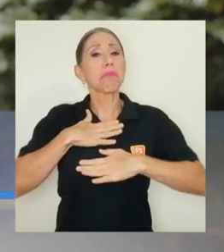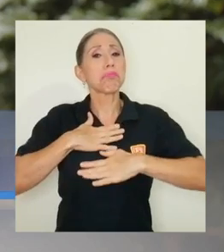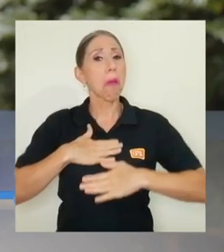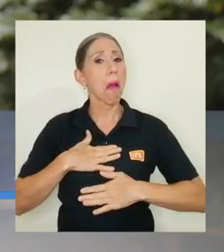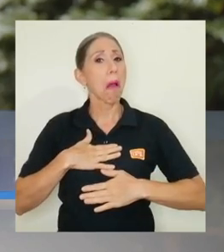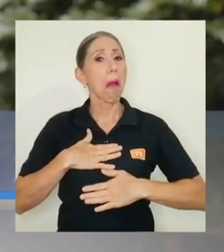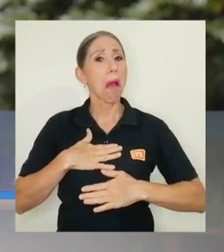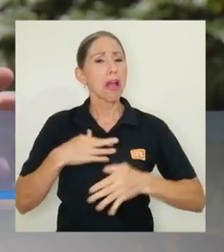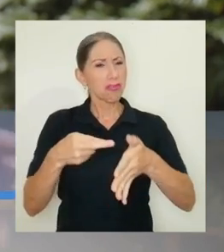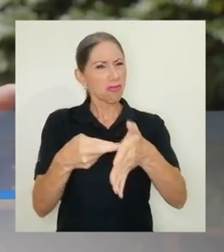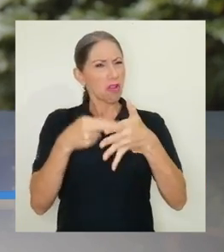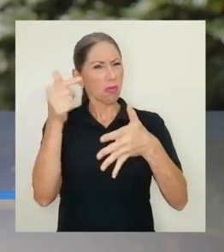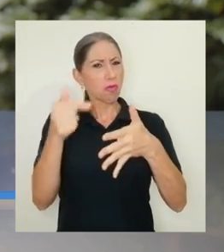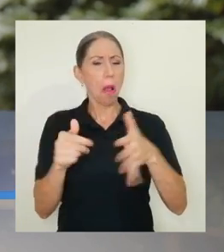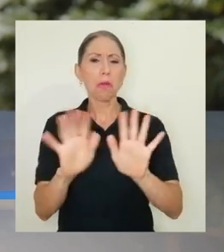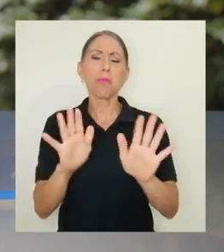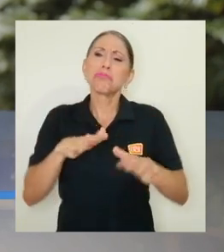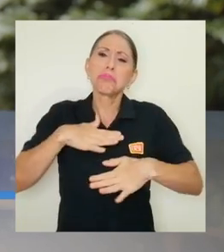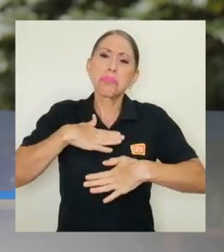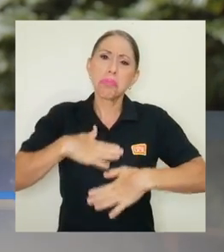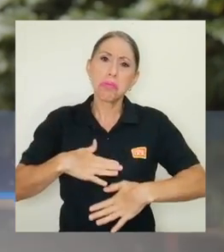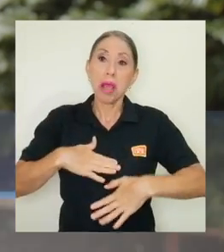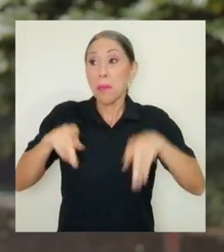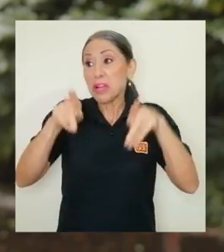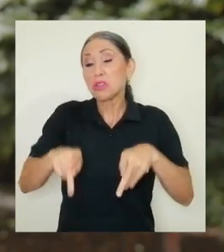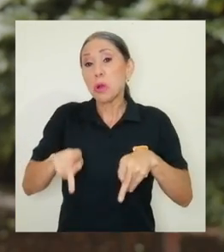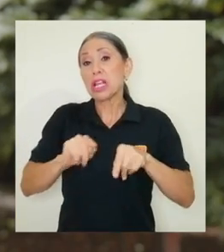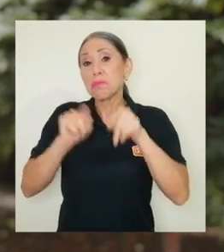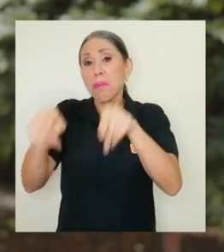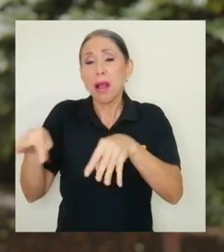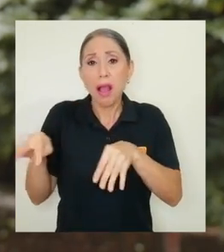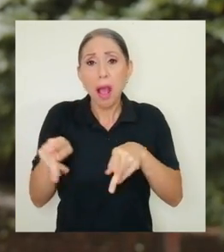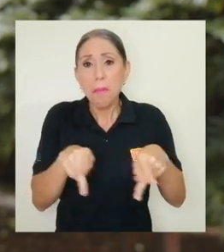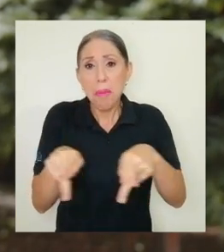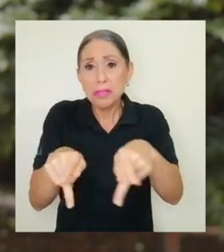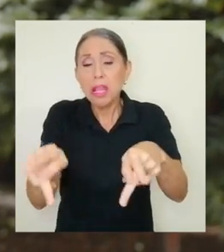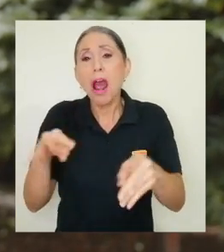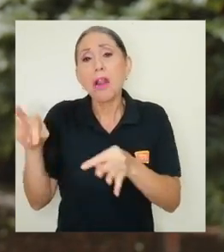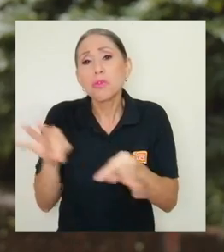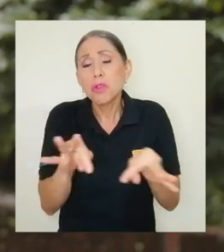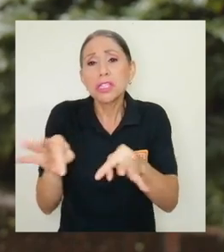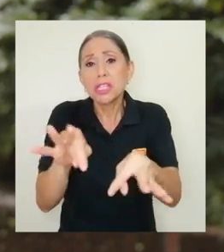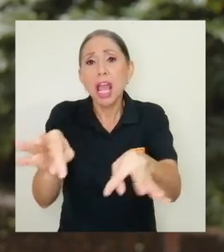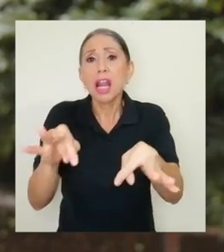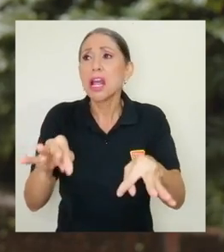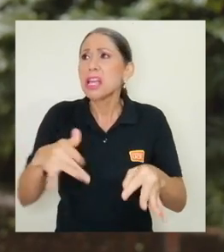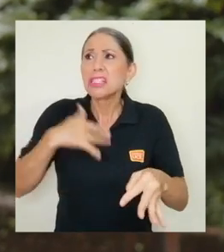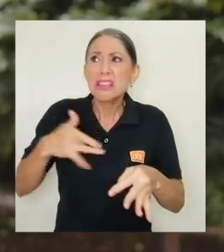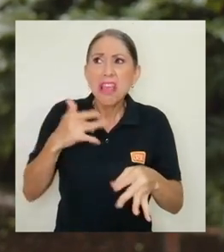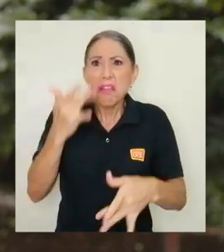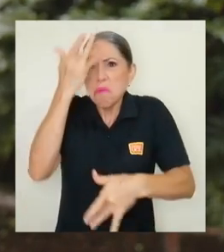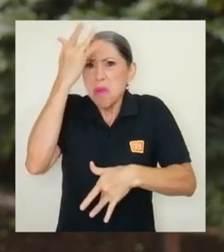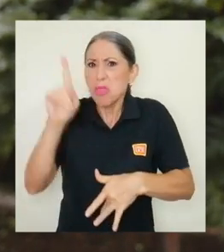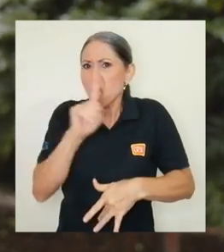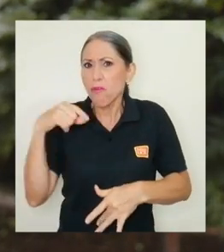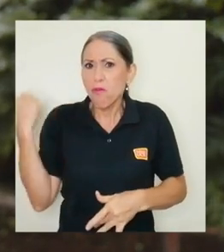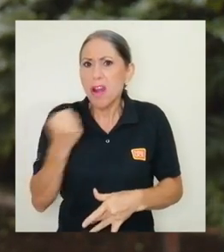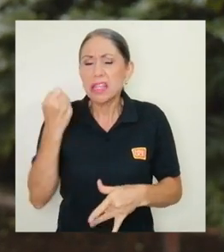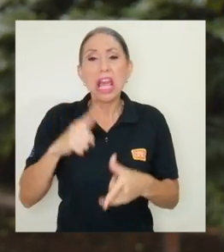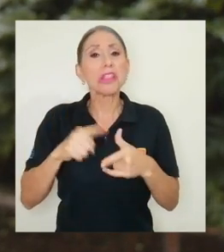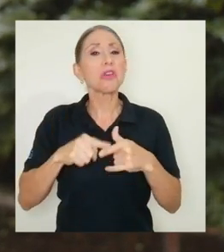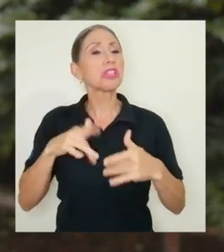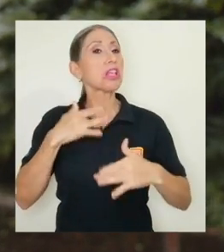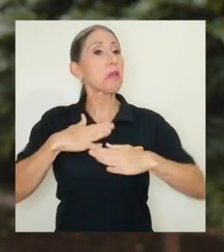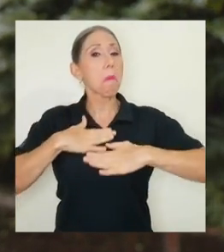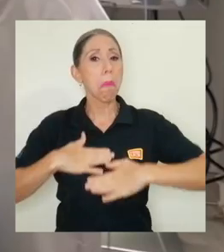Entonces, si la gente está yendo a zonas turísticas en donde sienten que la epidemia no ha sido tan fuerte, relajan medidas y entonces quieren salir más